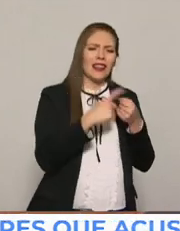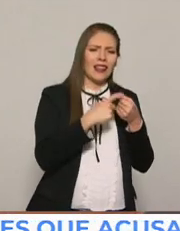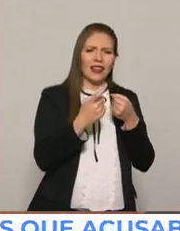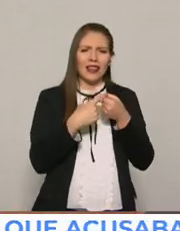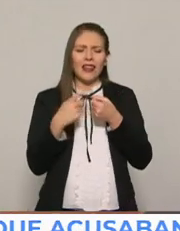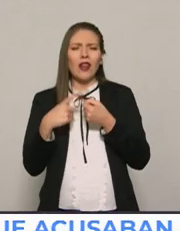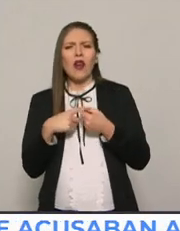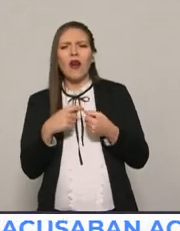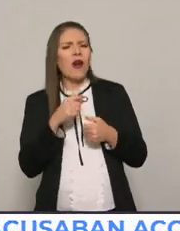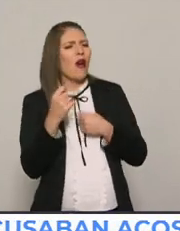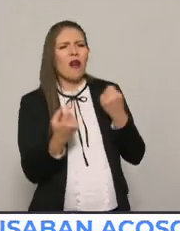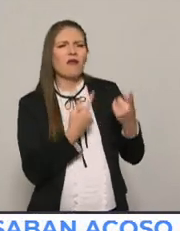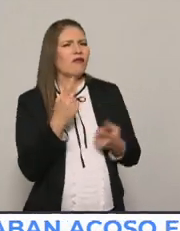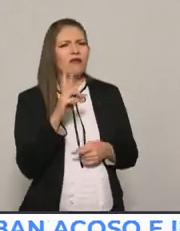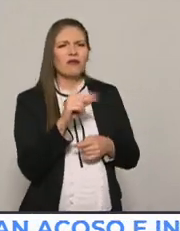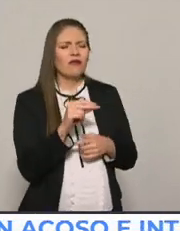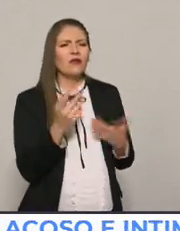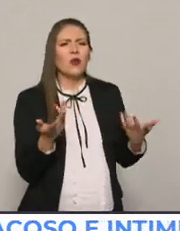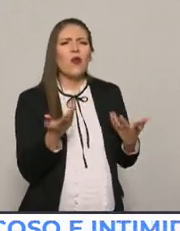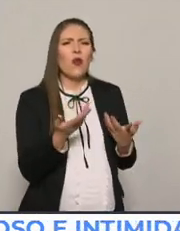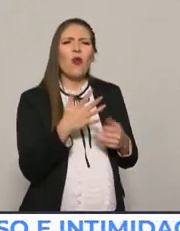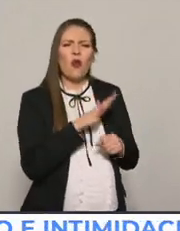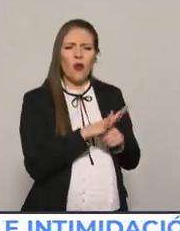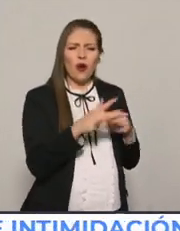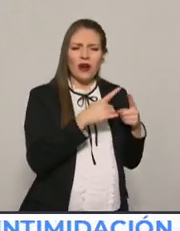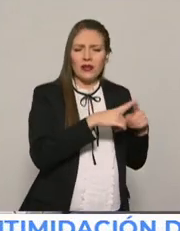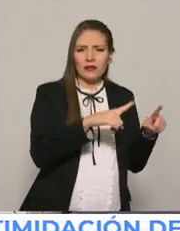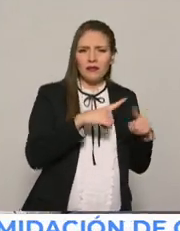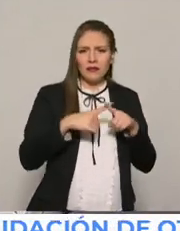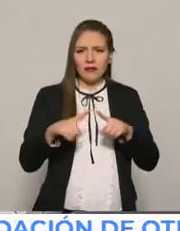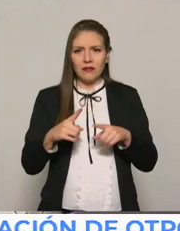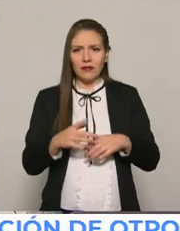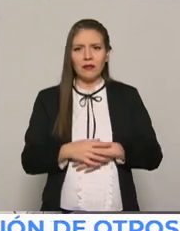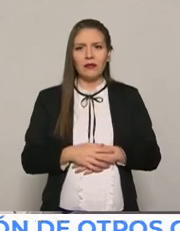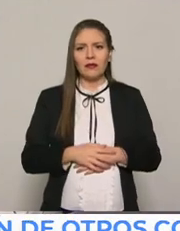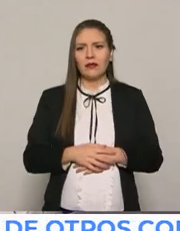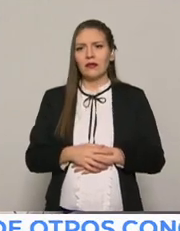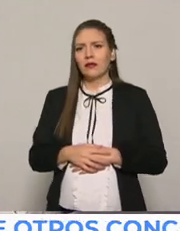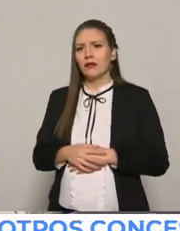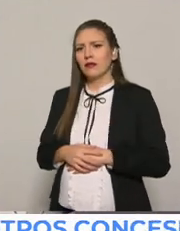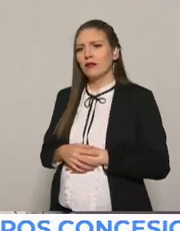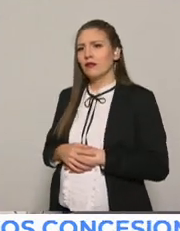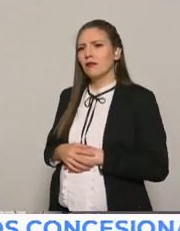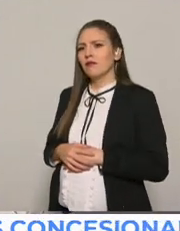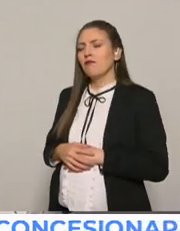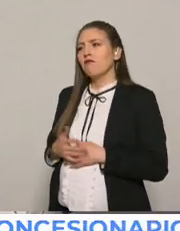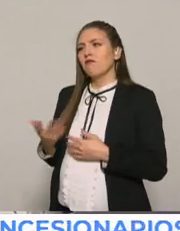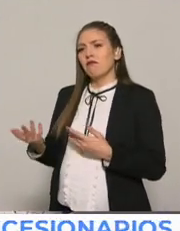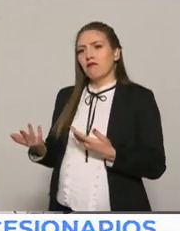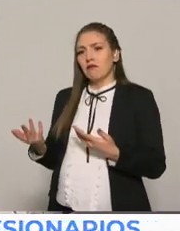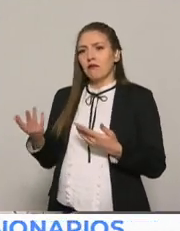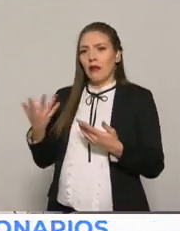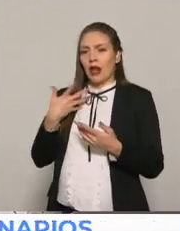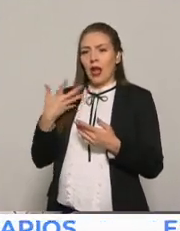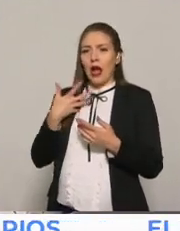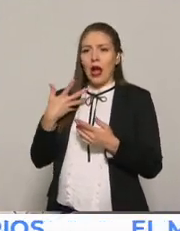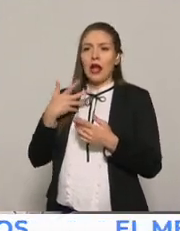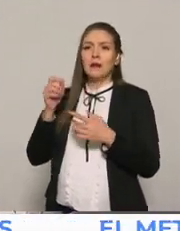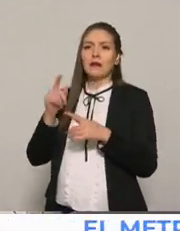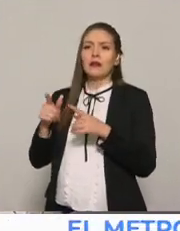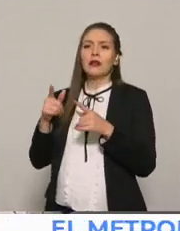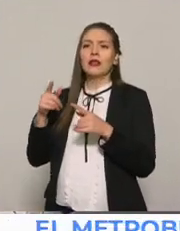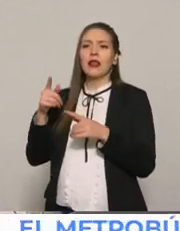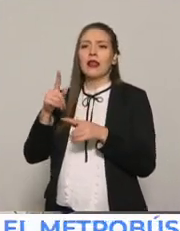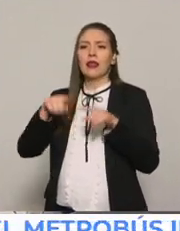y otros no? ¿Cuál es la diferencia? ¿Qué hay de fondo? Creo que tiene mucho que ver con el entorno que existe afuera de línea de los niños en